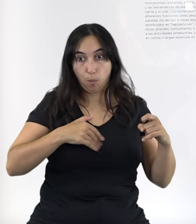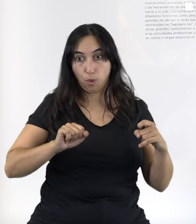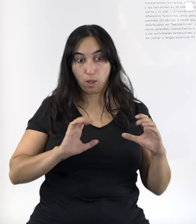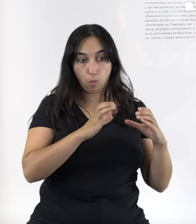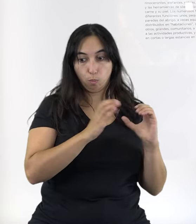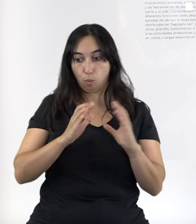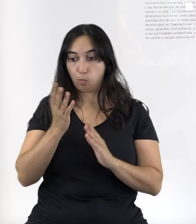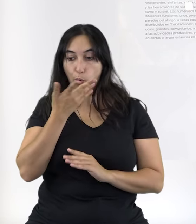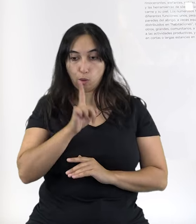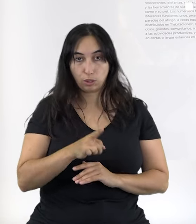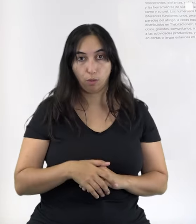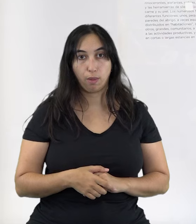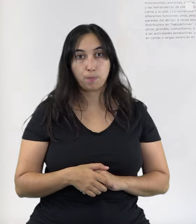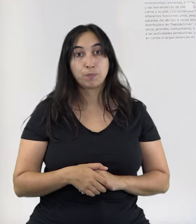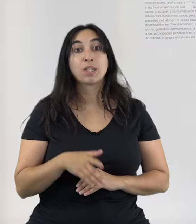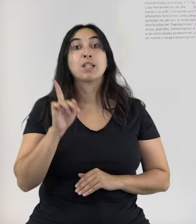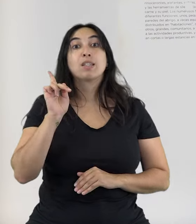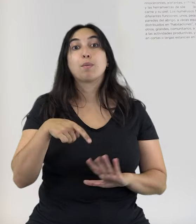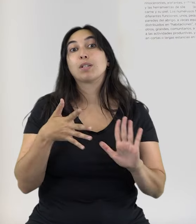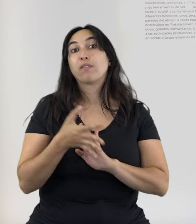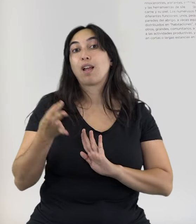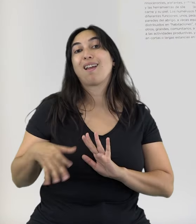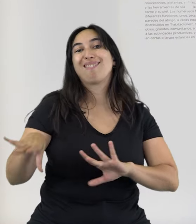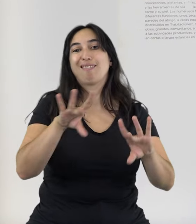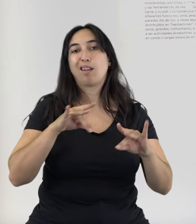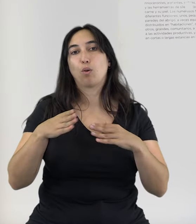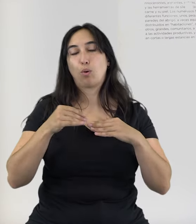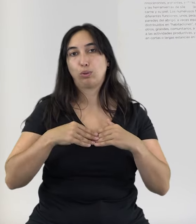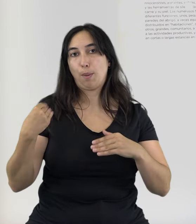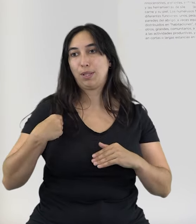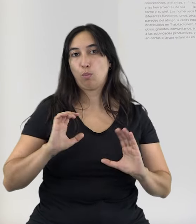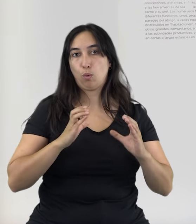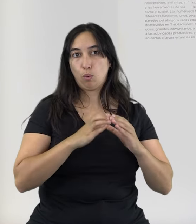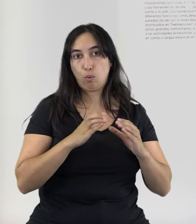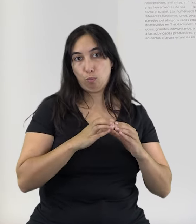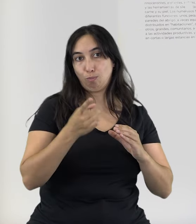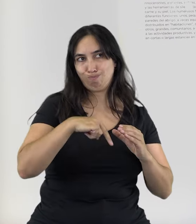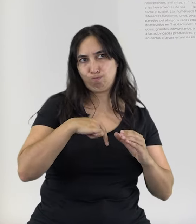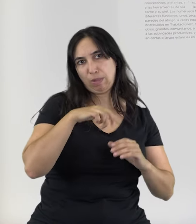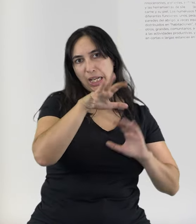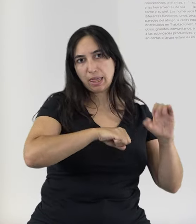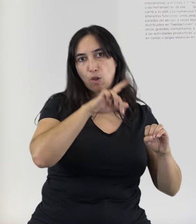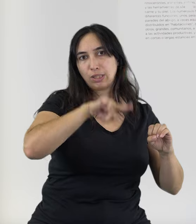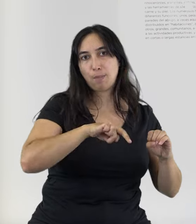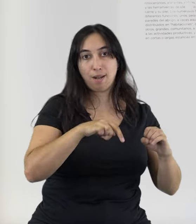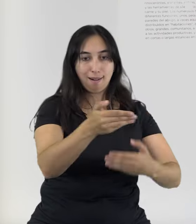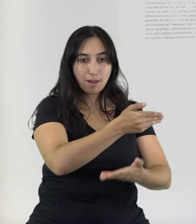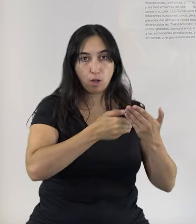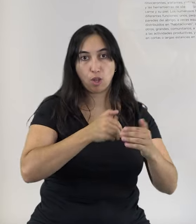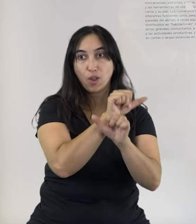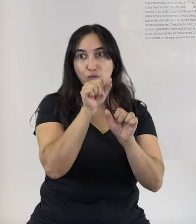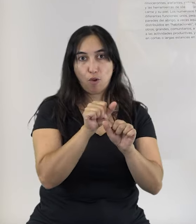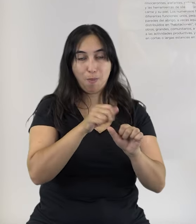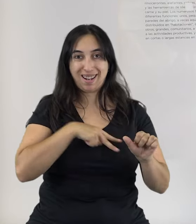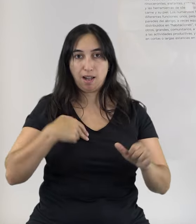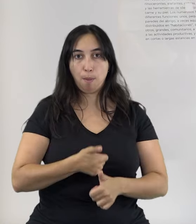sin ni siquiera llegar a conocerse entre sí. Esto, a su vez, implica un uso del territorio por parte de estos grupos de cazadores-recolectores de